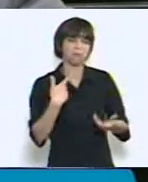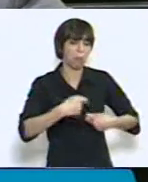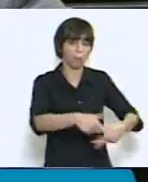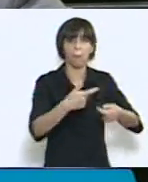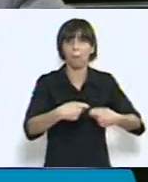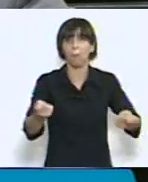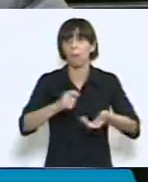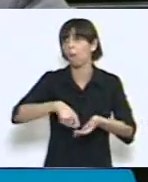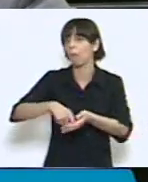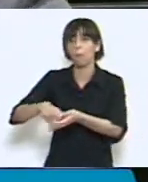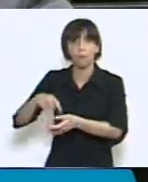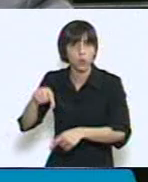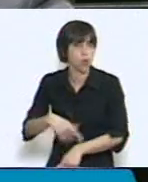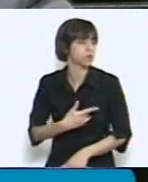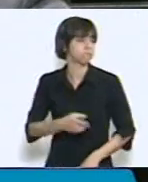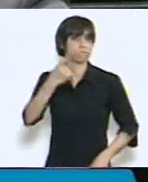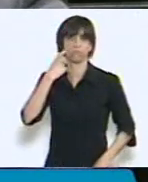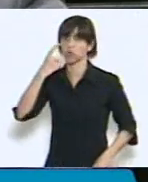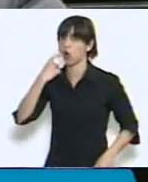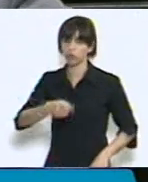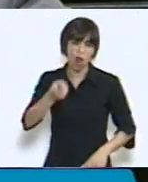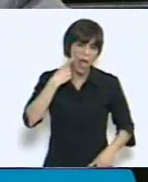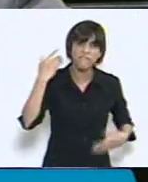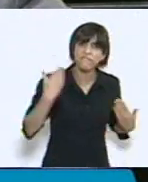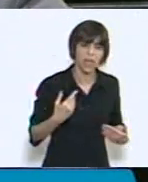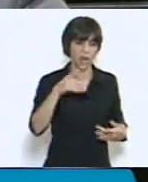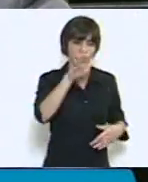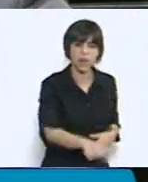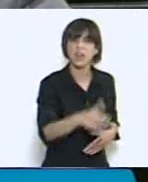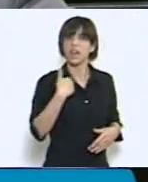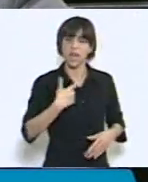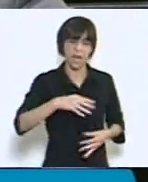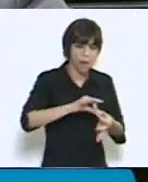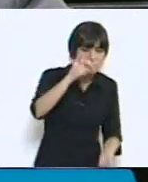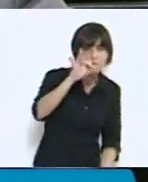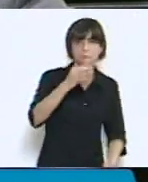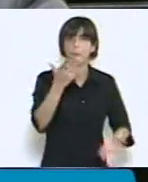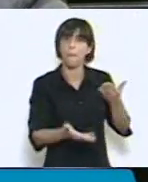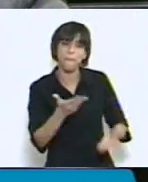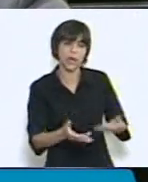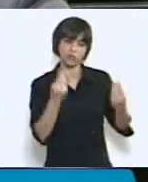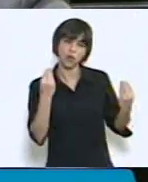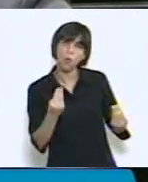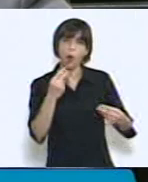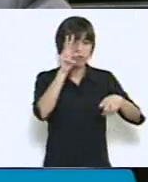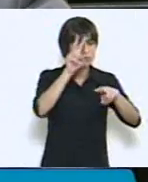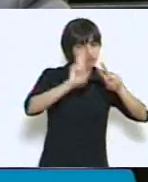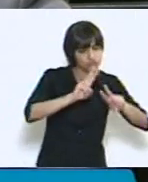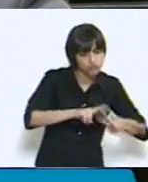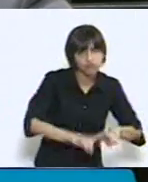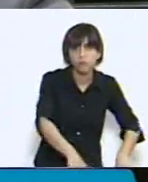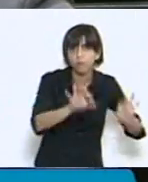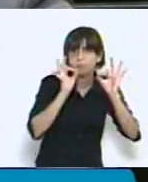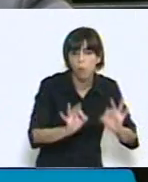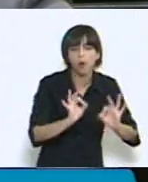Hoy se cumple a rajatabla peso, talla, y por lo menos una revisación básica en todos los lugares para que te